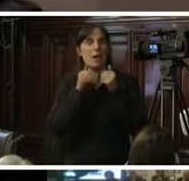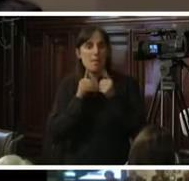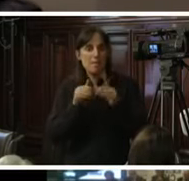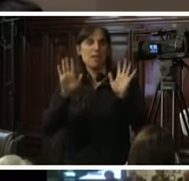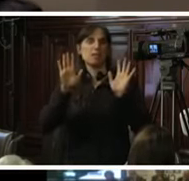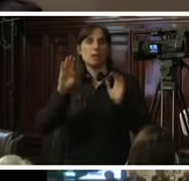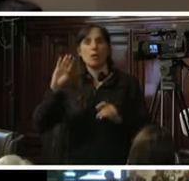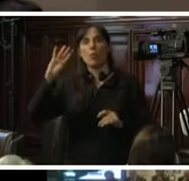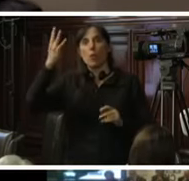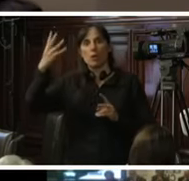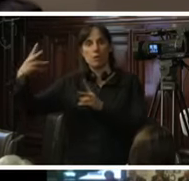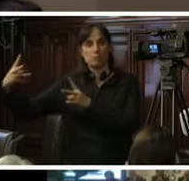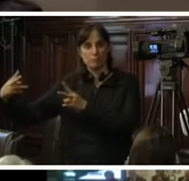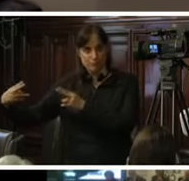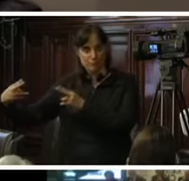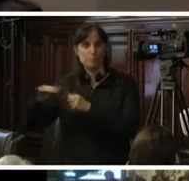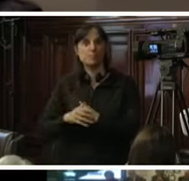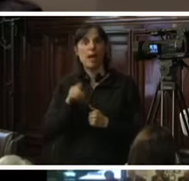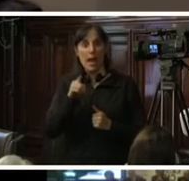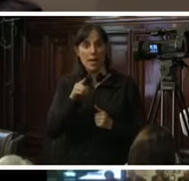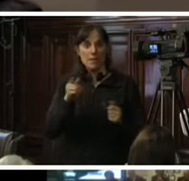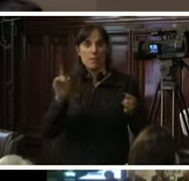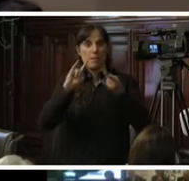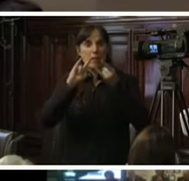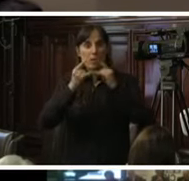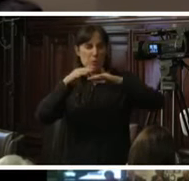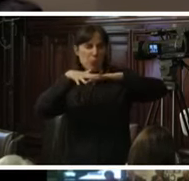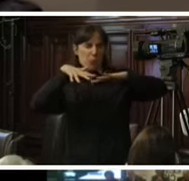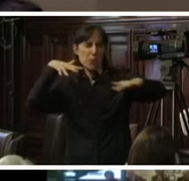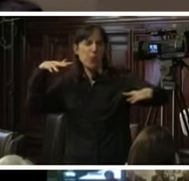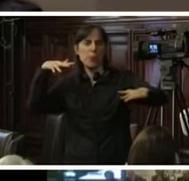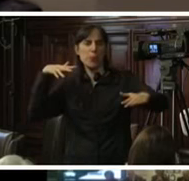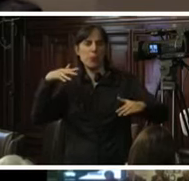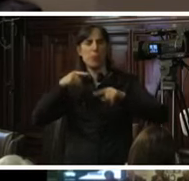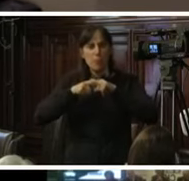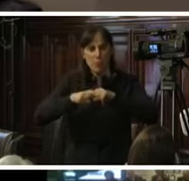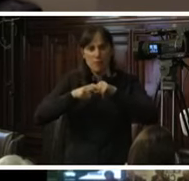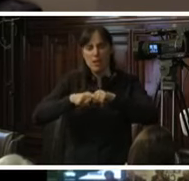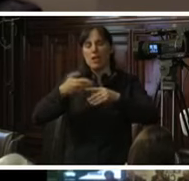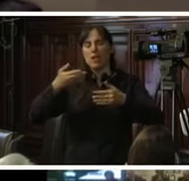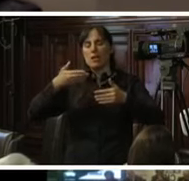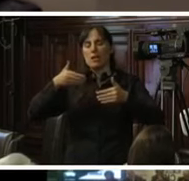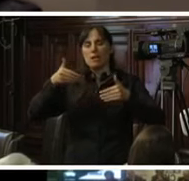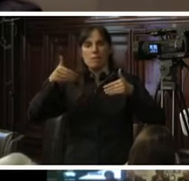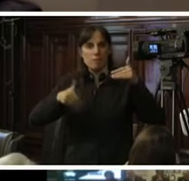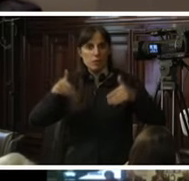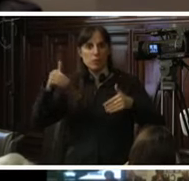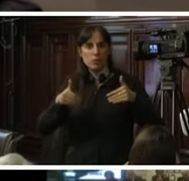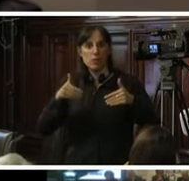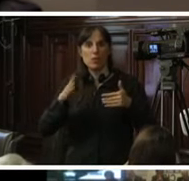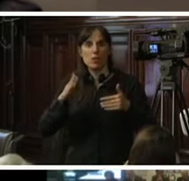etapa en donde el pleno debate y vota sin que participe la comisión permanente